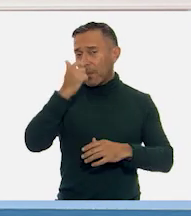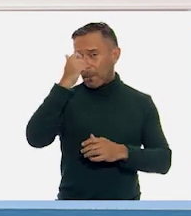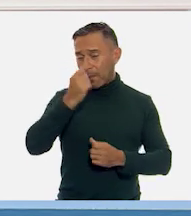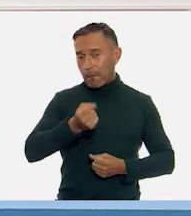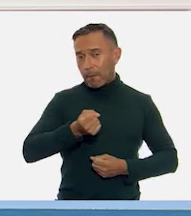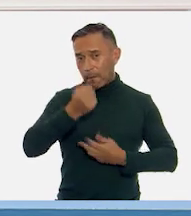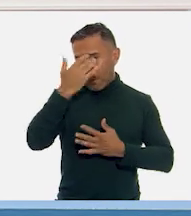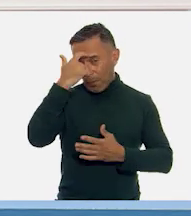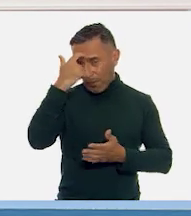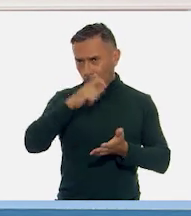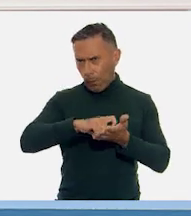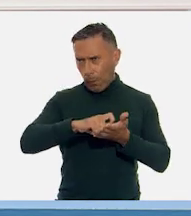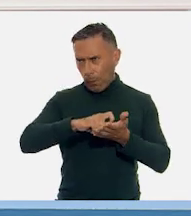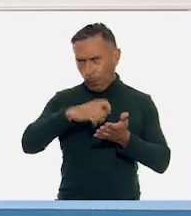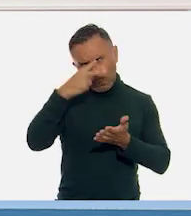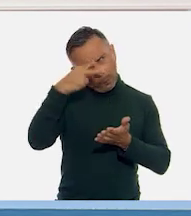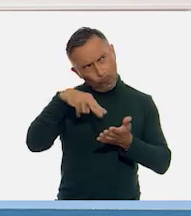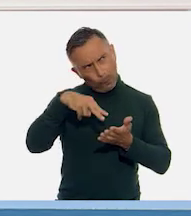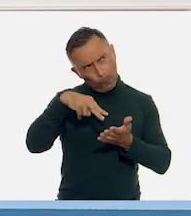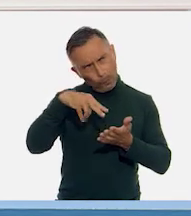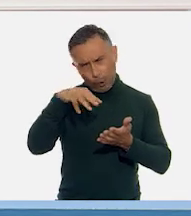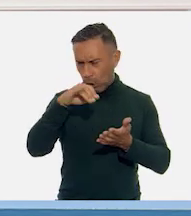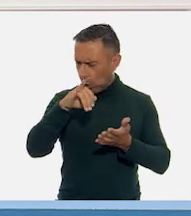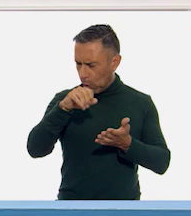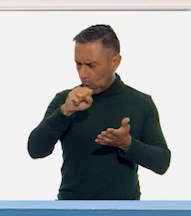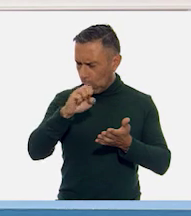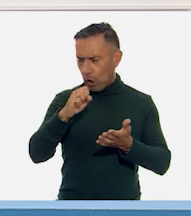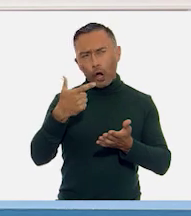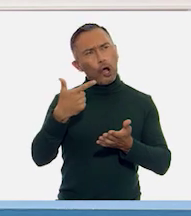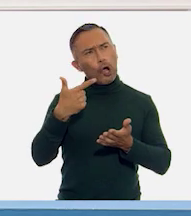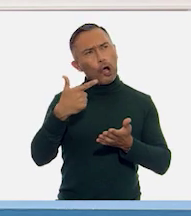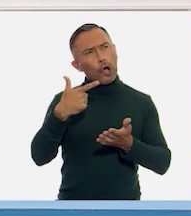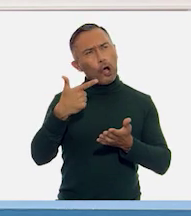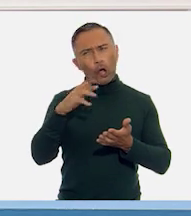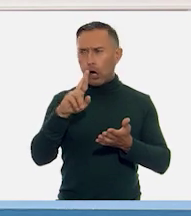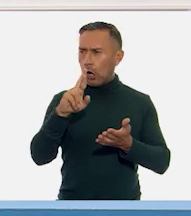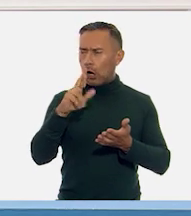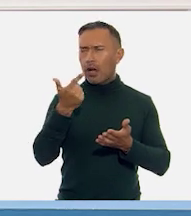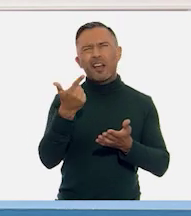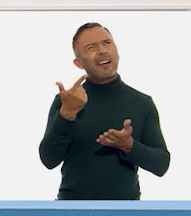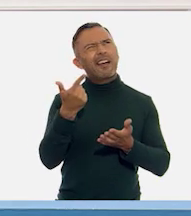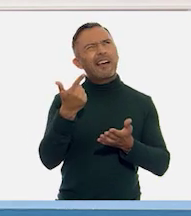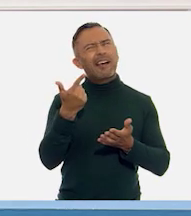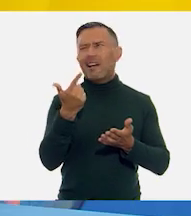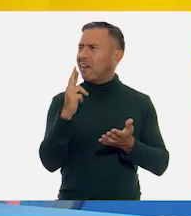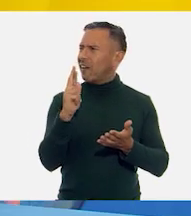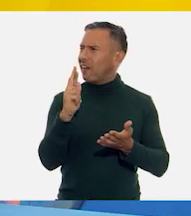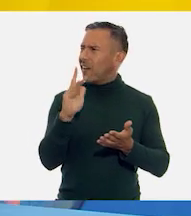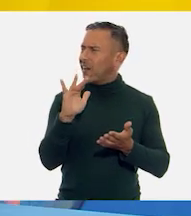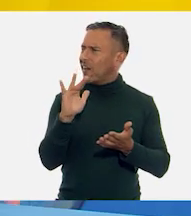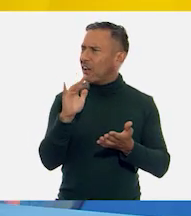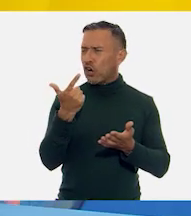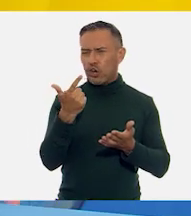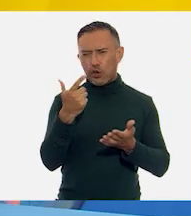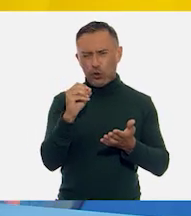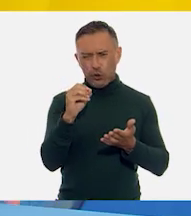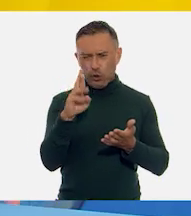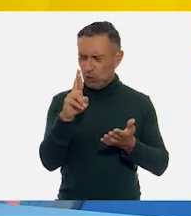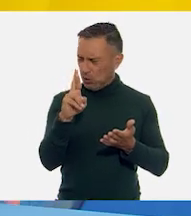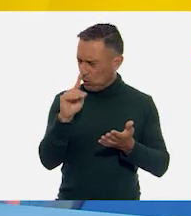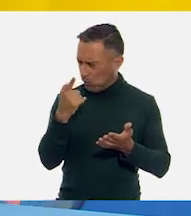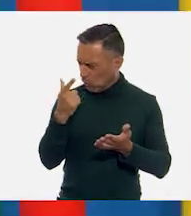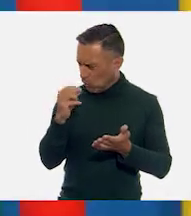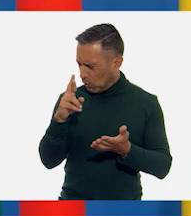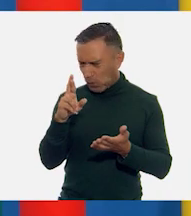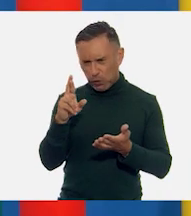Gorostiza.